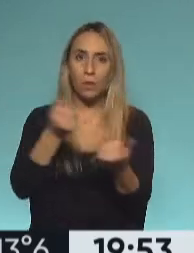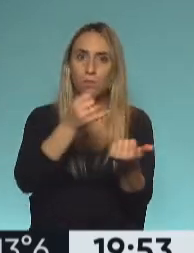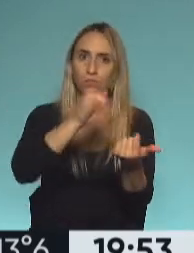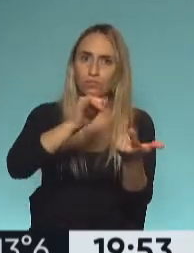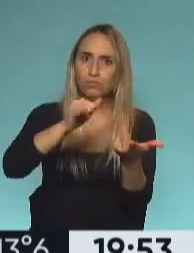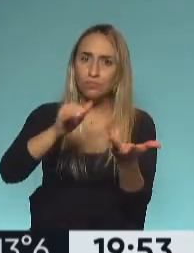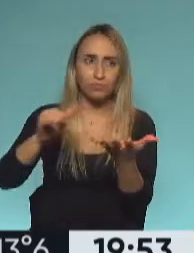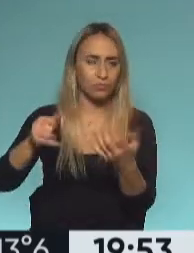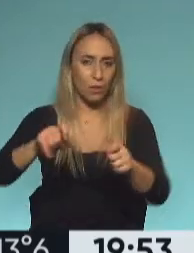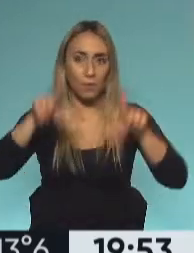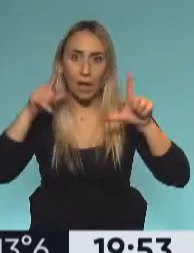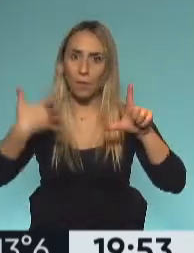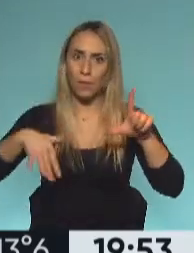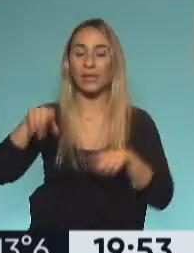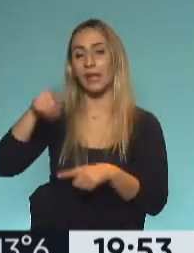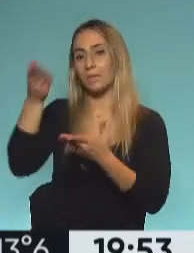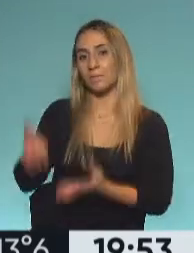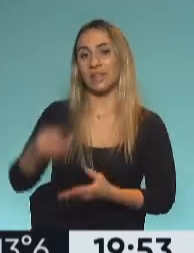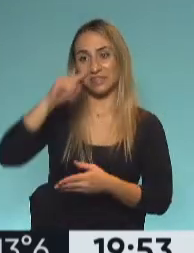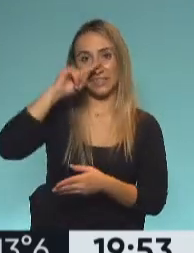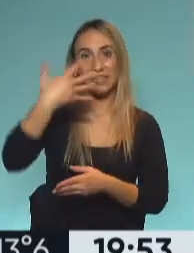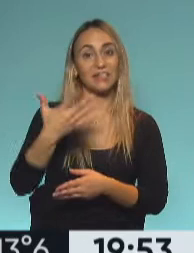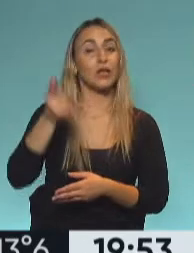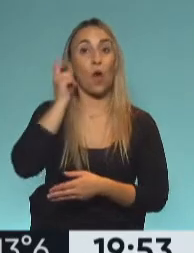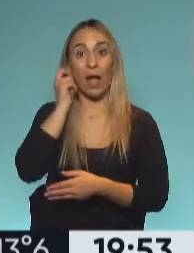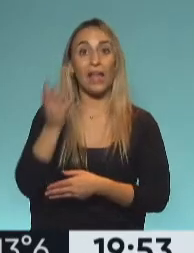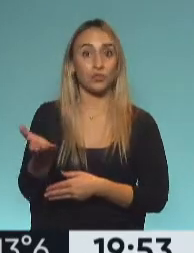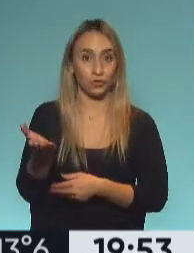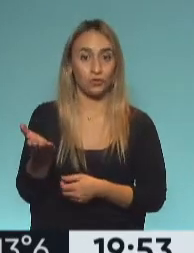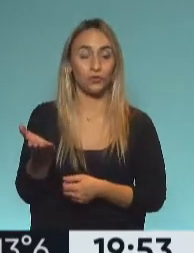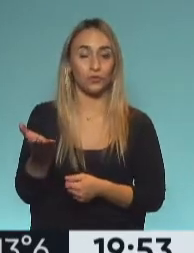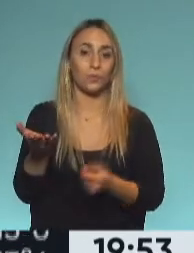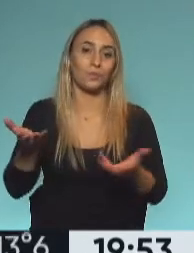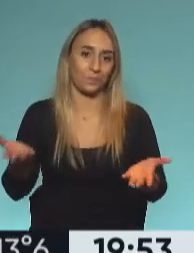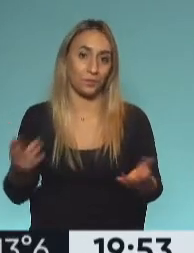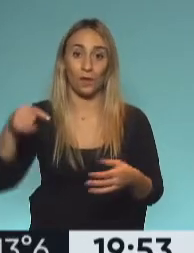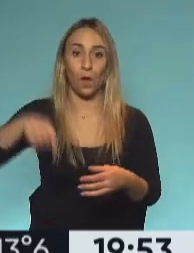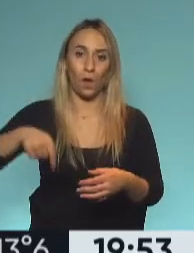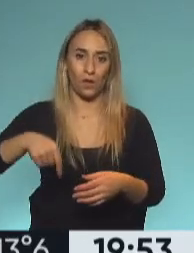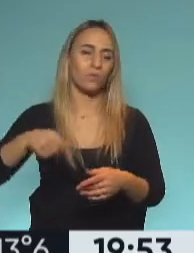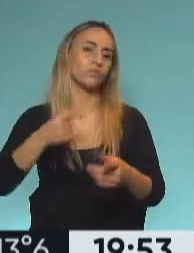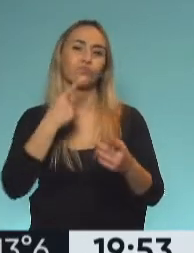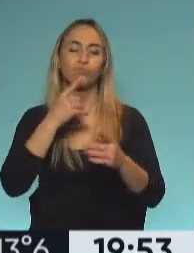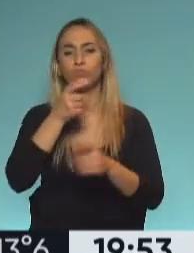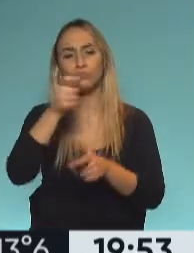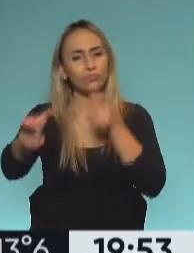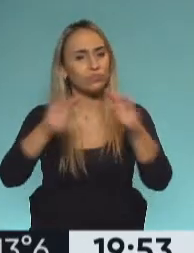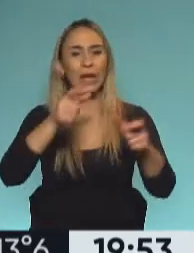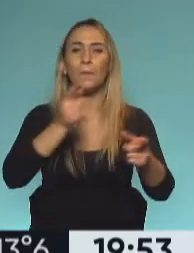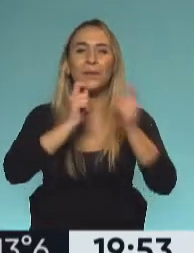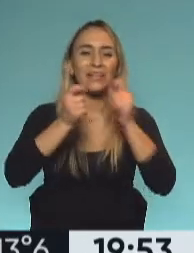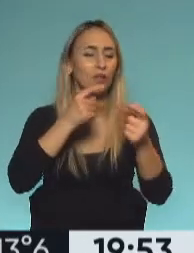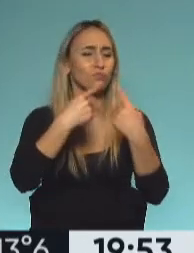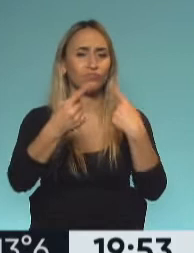que tiene 75 años el expresidente y, bueno, de hecho hoy en comentarios a la prensa decía que camina